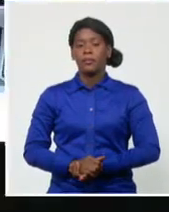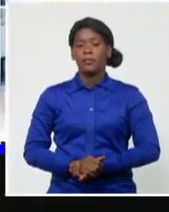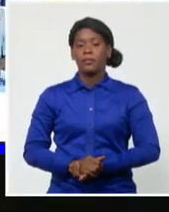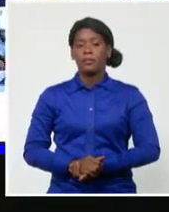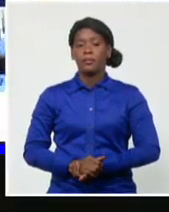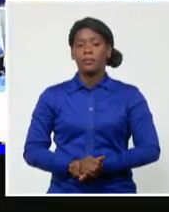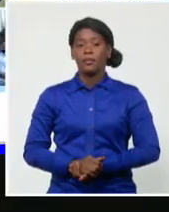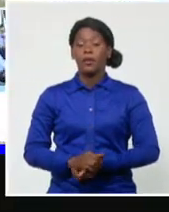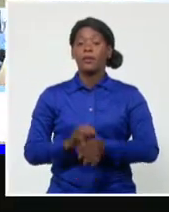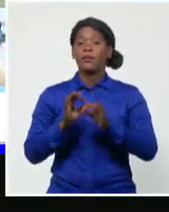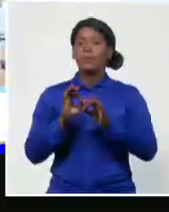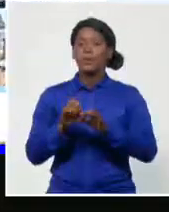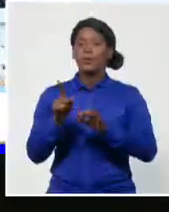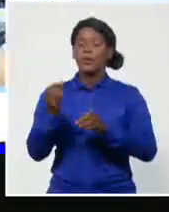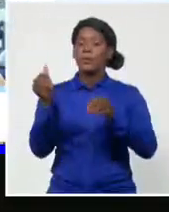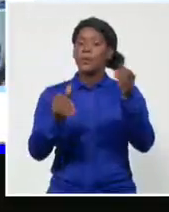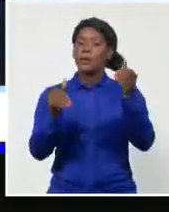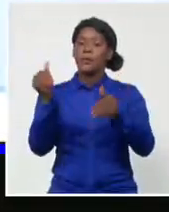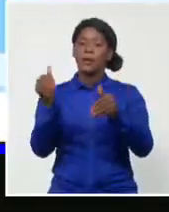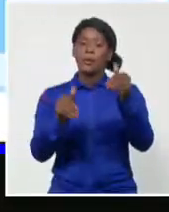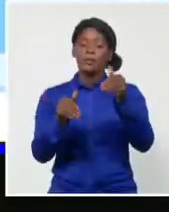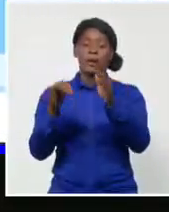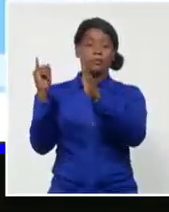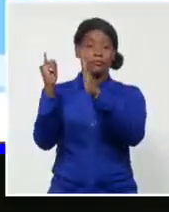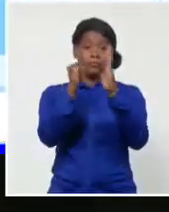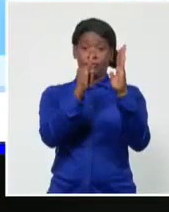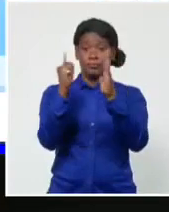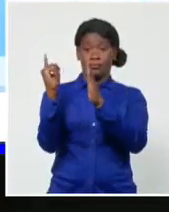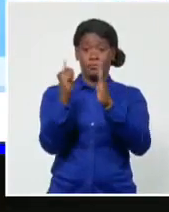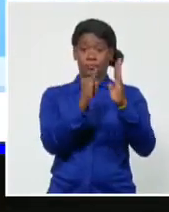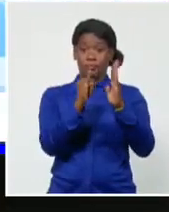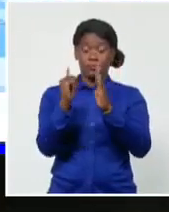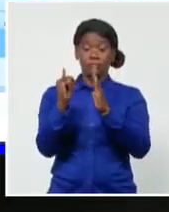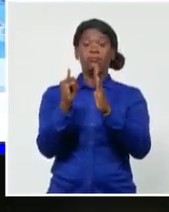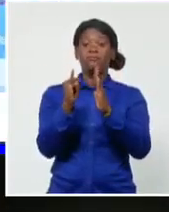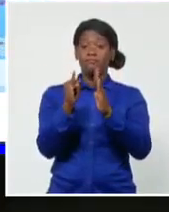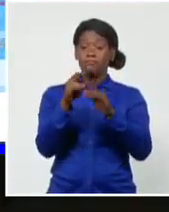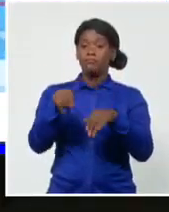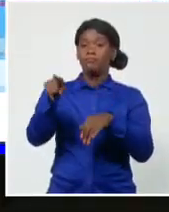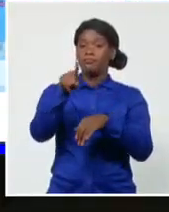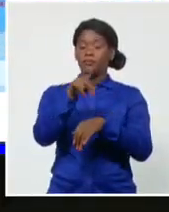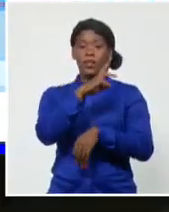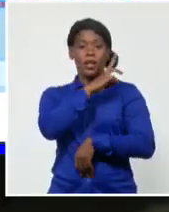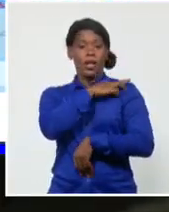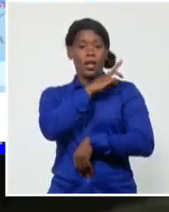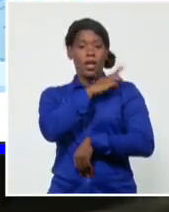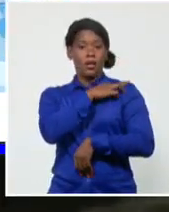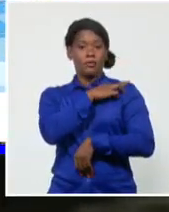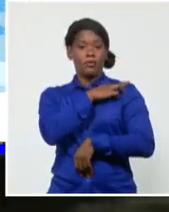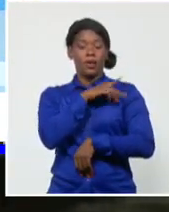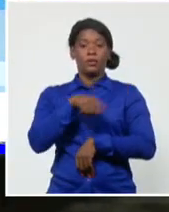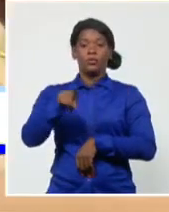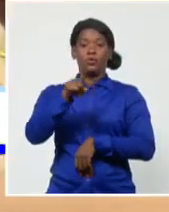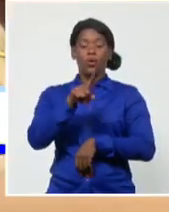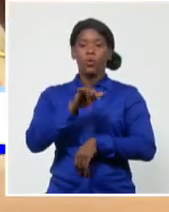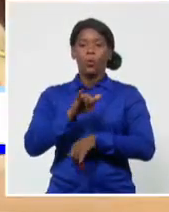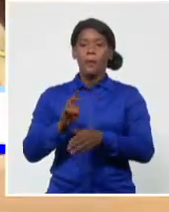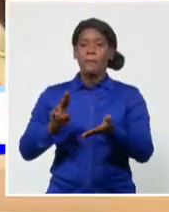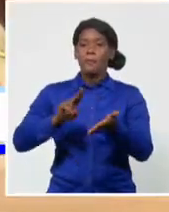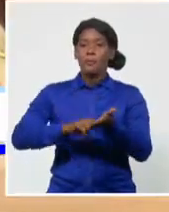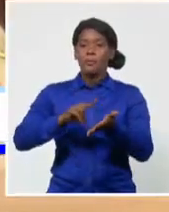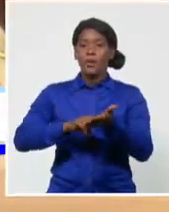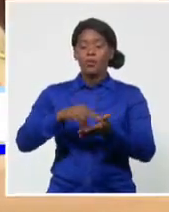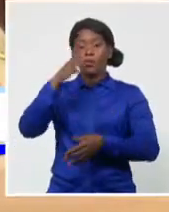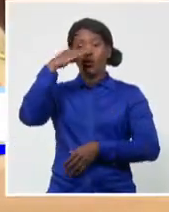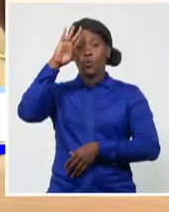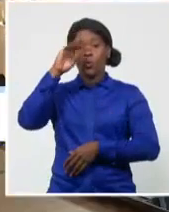contó con la participación en videoconferencia de autoridades de la Unión Cuba Petróleo, la industria del níquel,